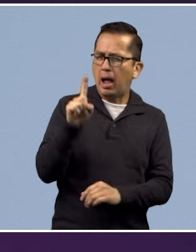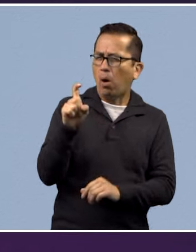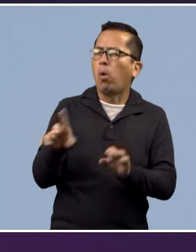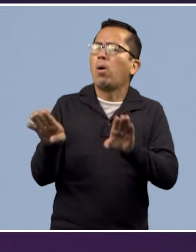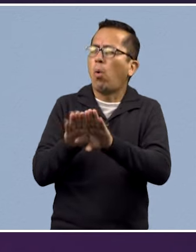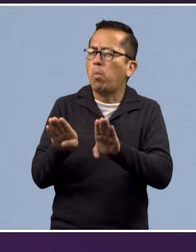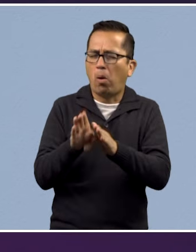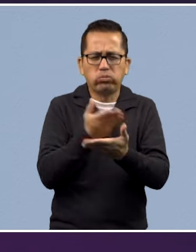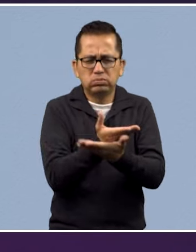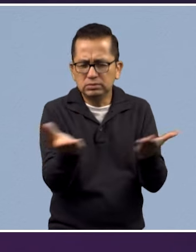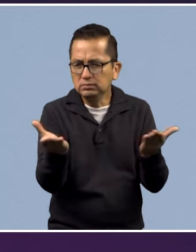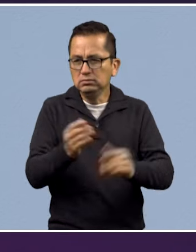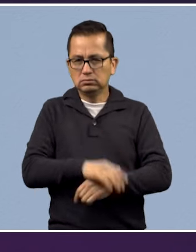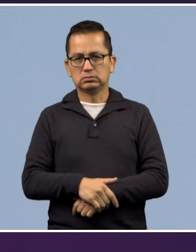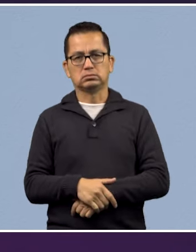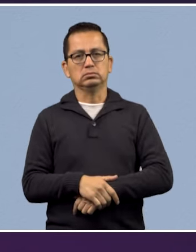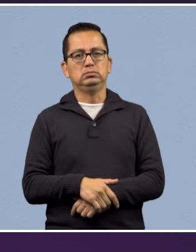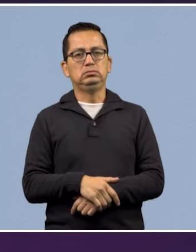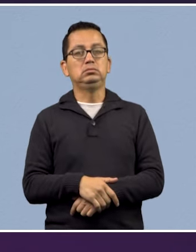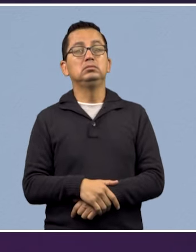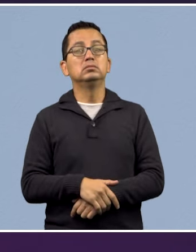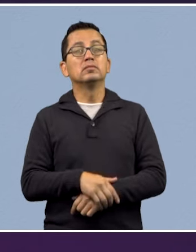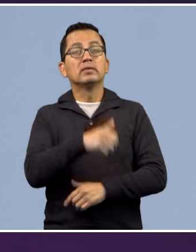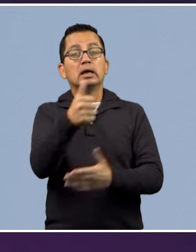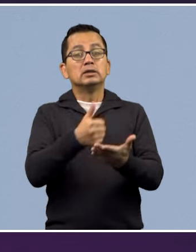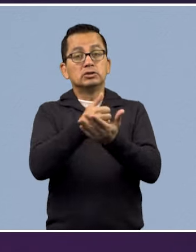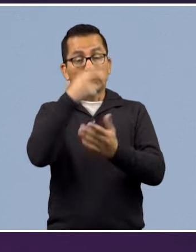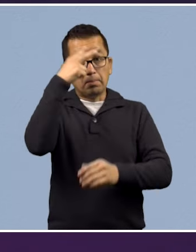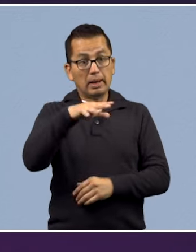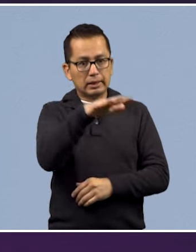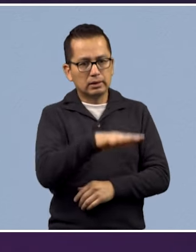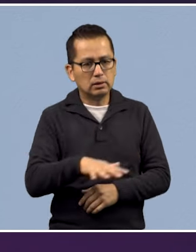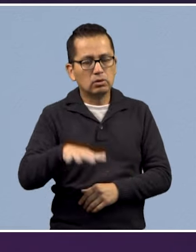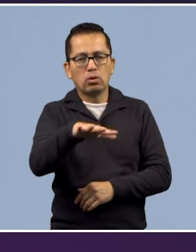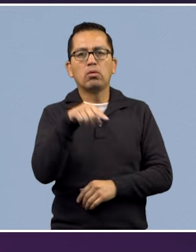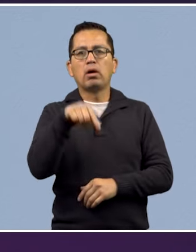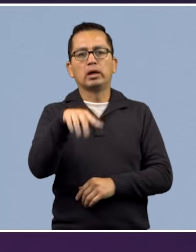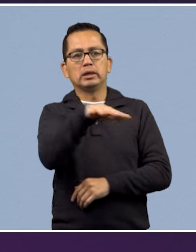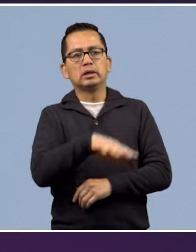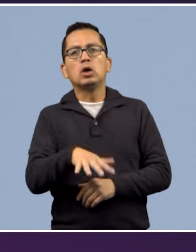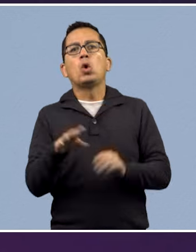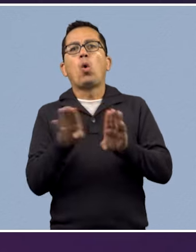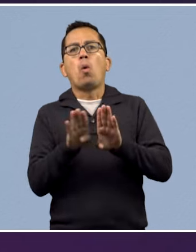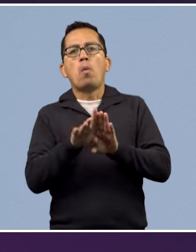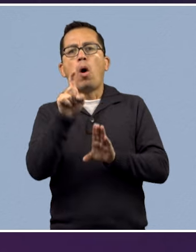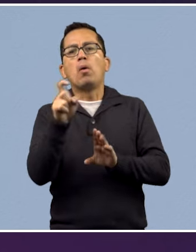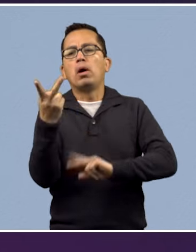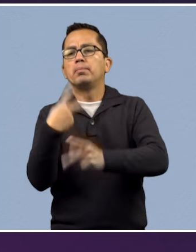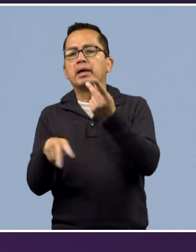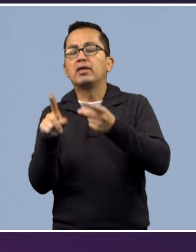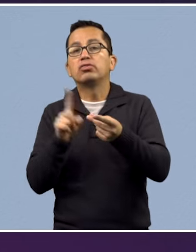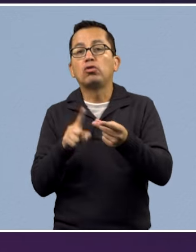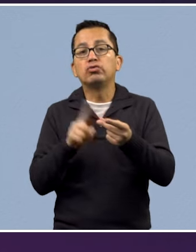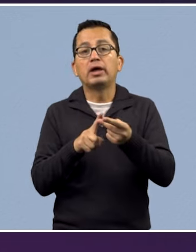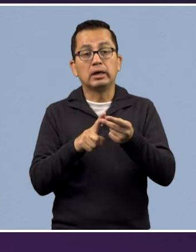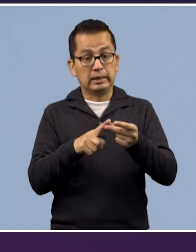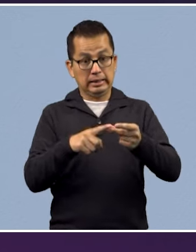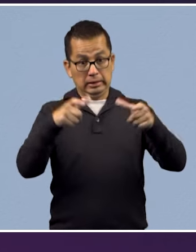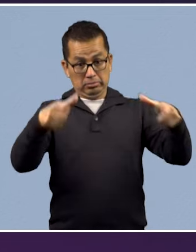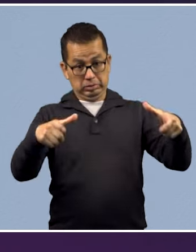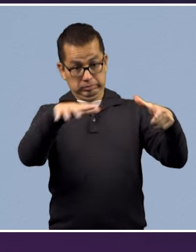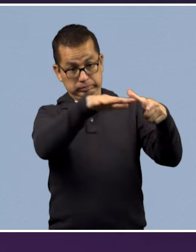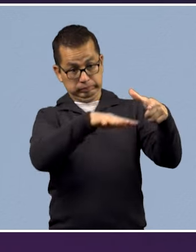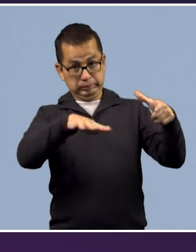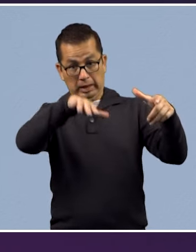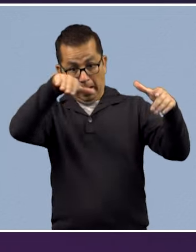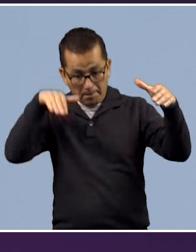Bueno, la ciudad, lo que es la zona metropolitana de la Ciudad de México, se abastece principalmente como el 66% para toda la zona